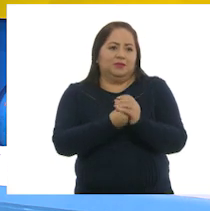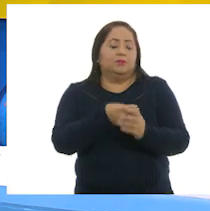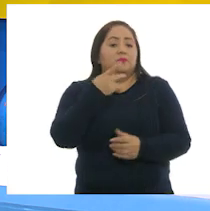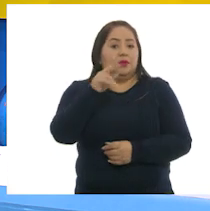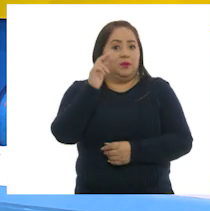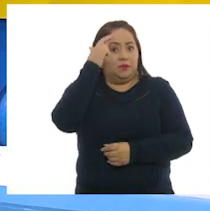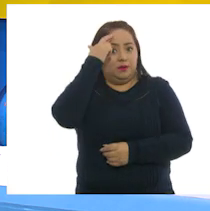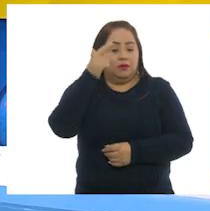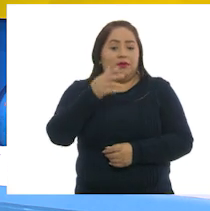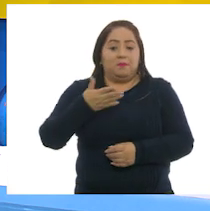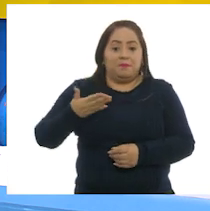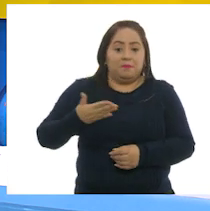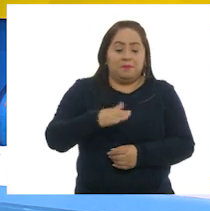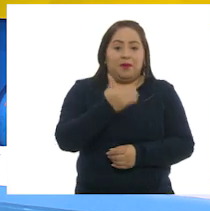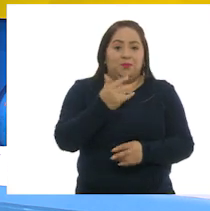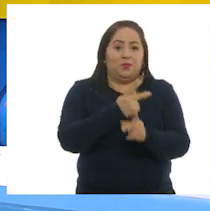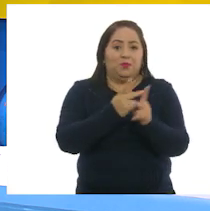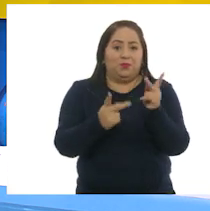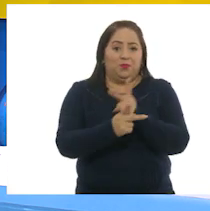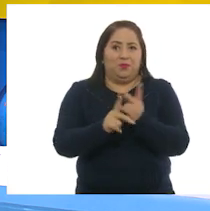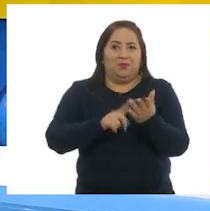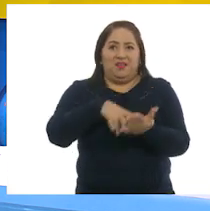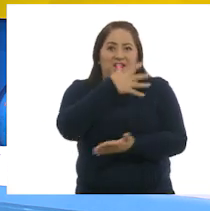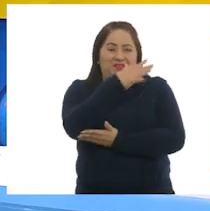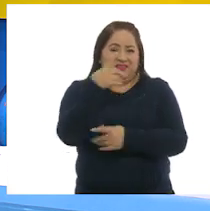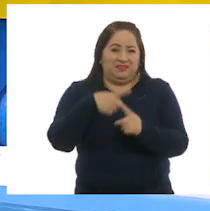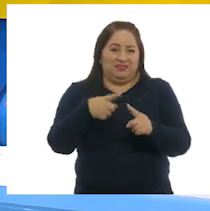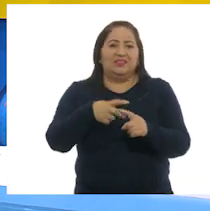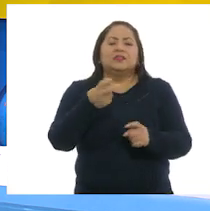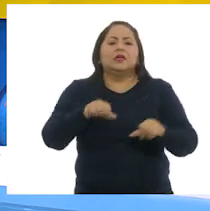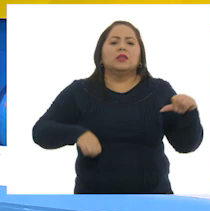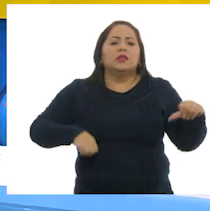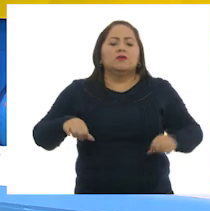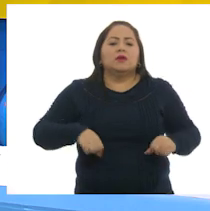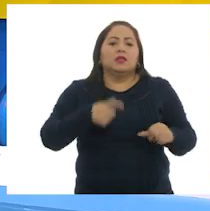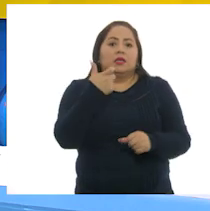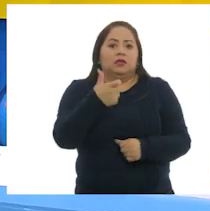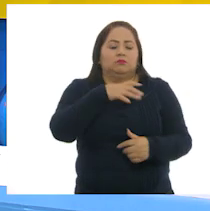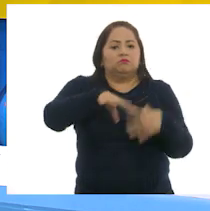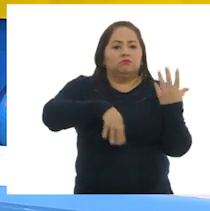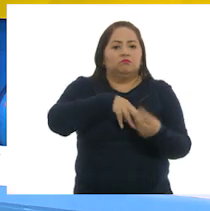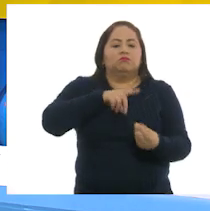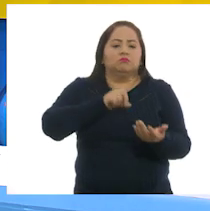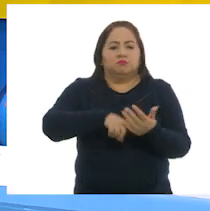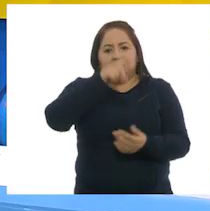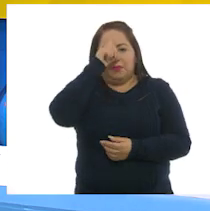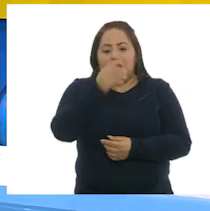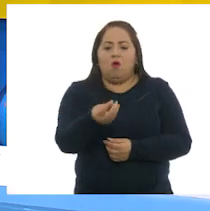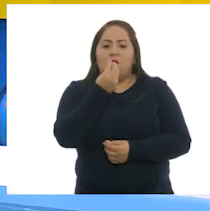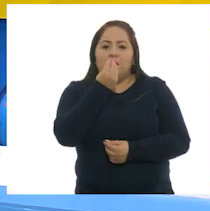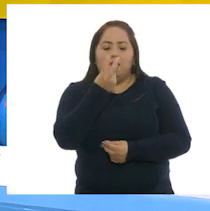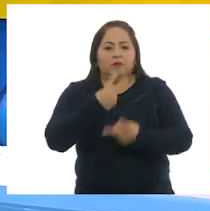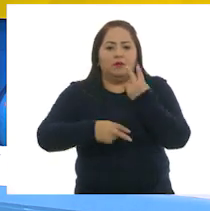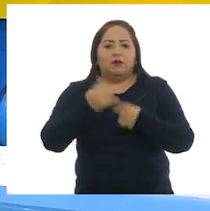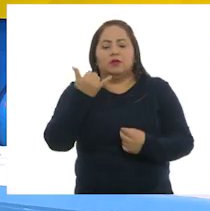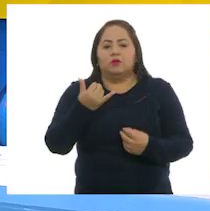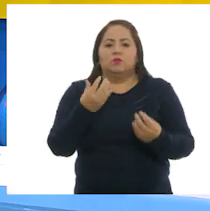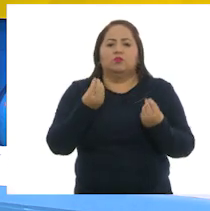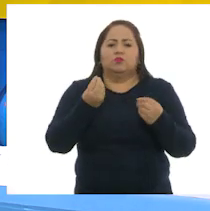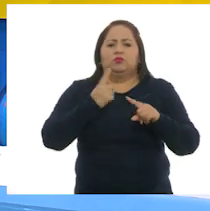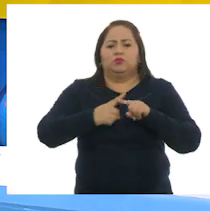Les recuerdo que la pesca y la producción forestal son actividades económicas que proporcionan alimentos y